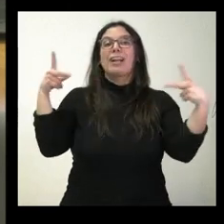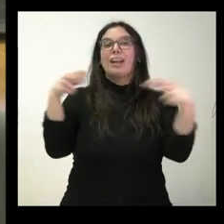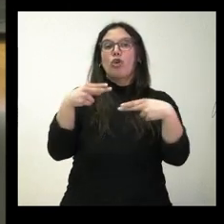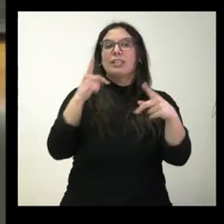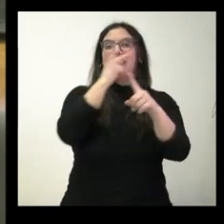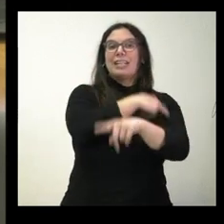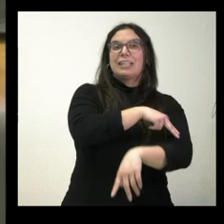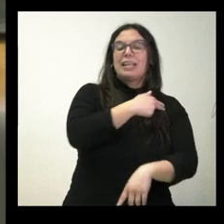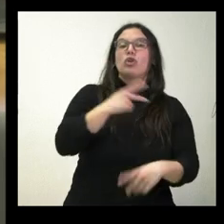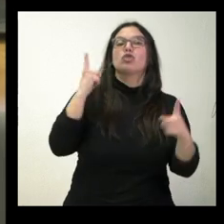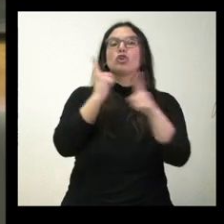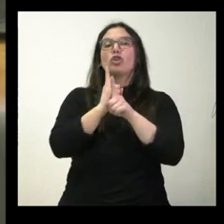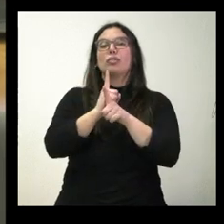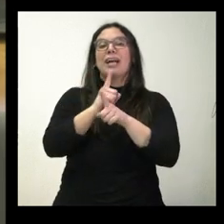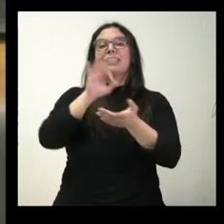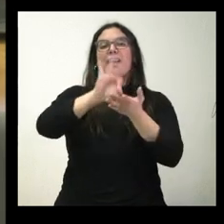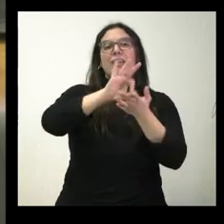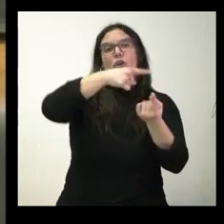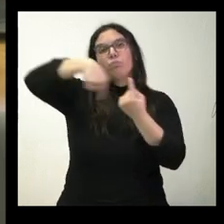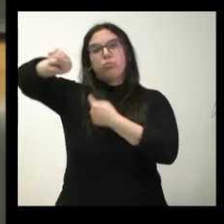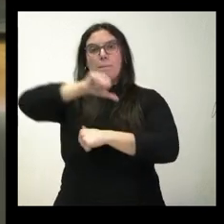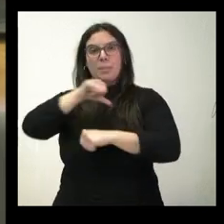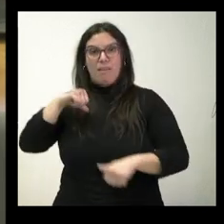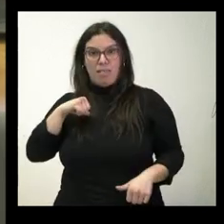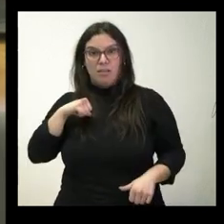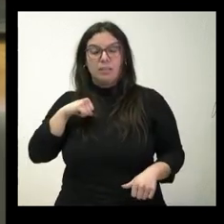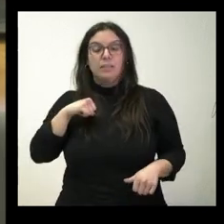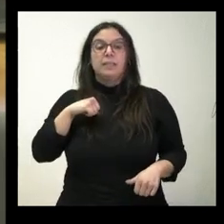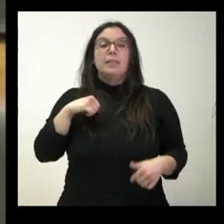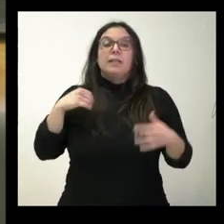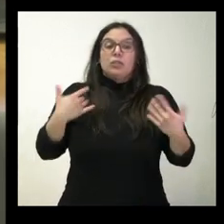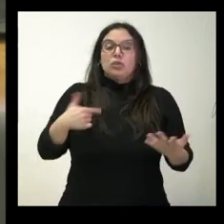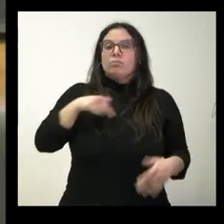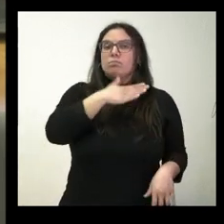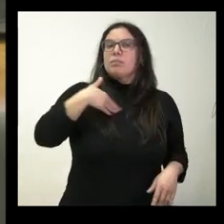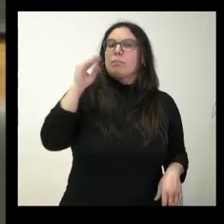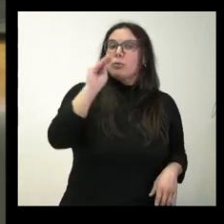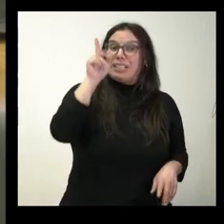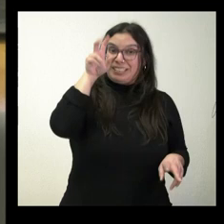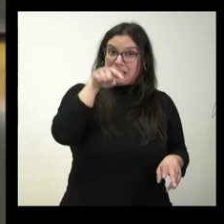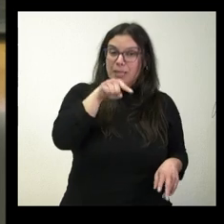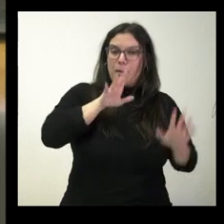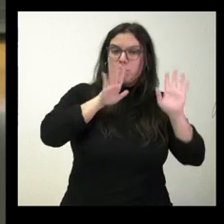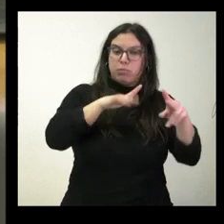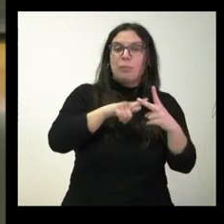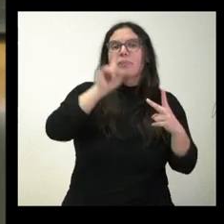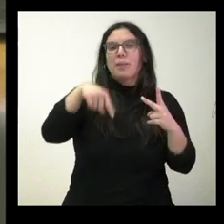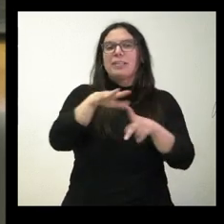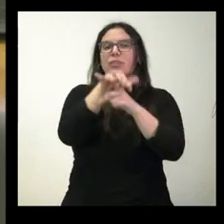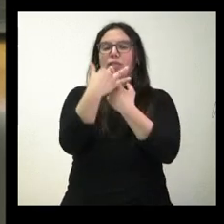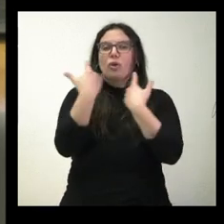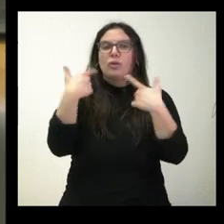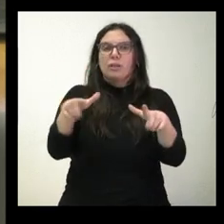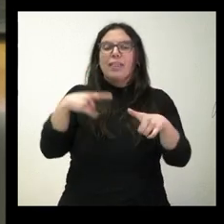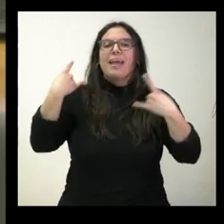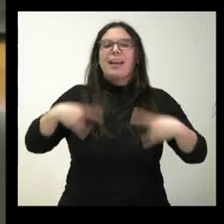y contra la privatización de servicios. Y le quería preguntar por esto y también por la situación de las unidades de